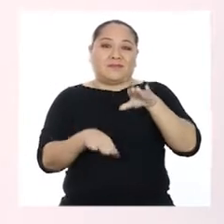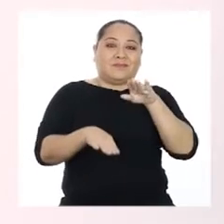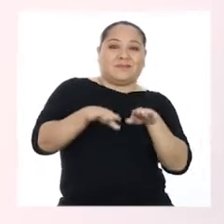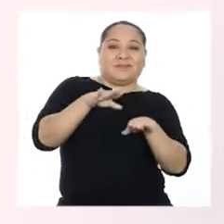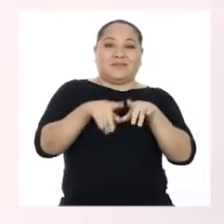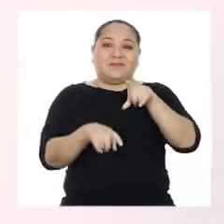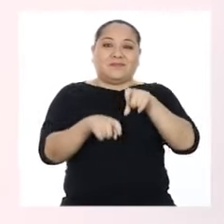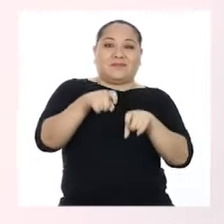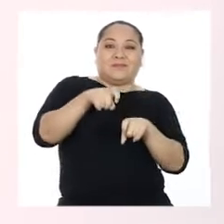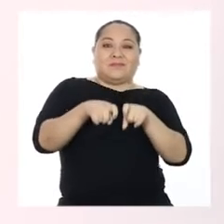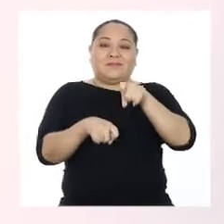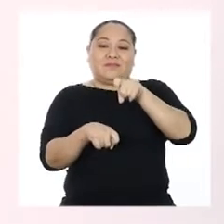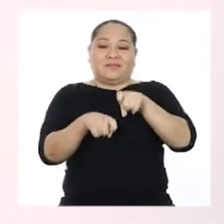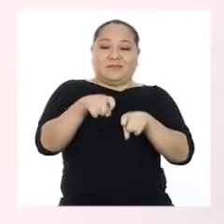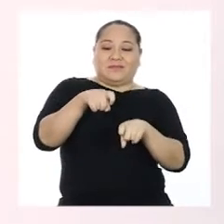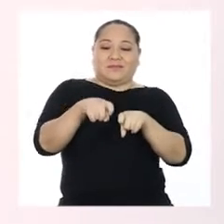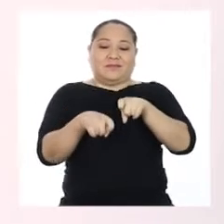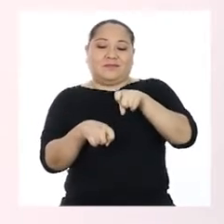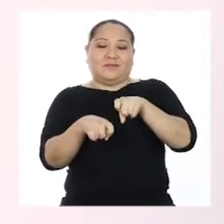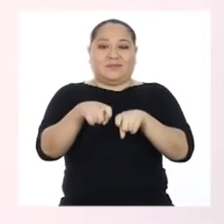con las rodillas bien arriba.